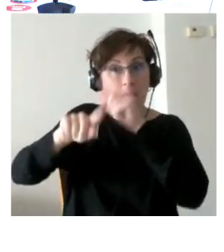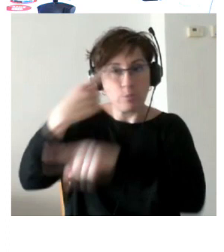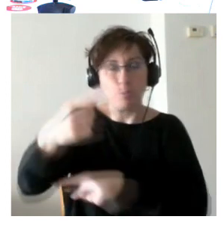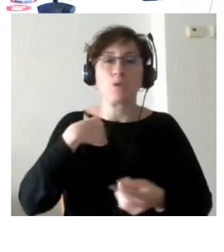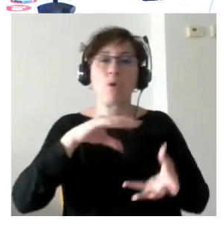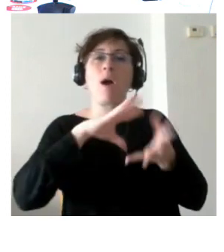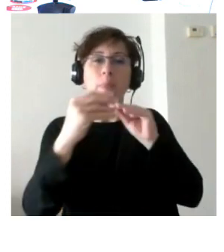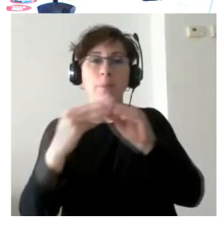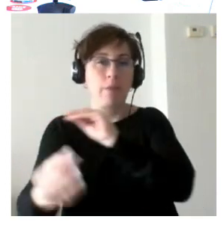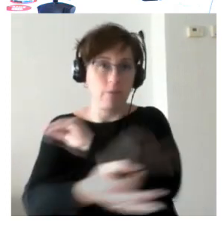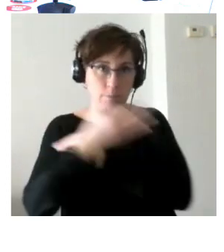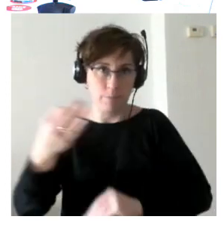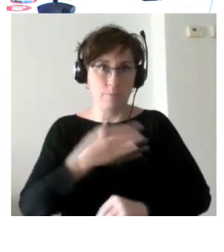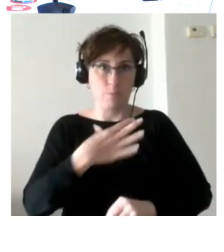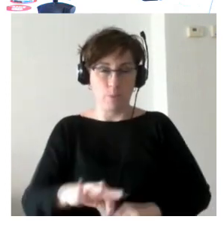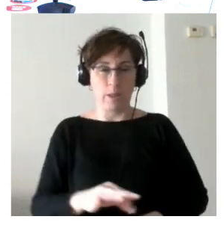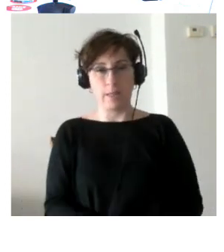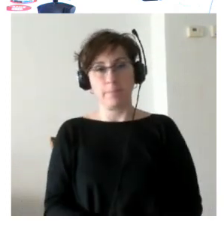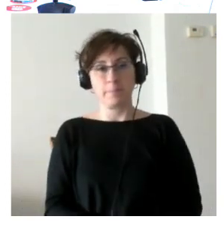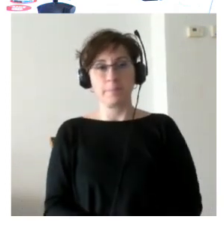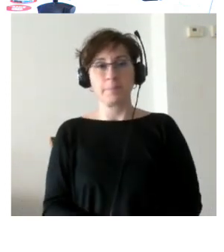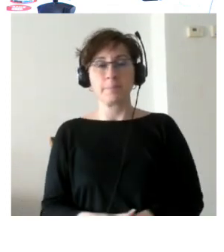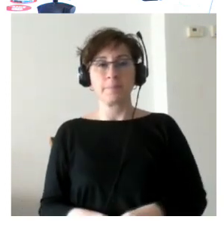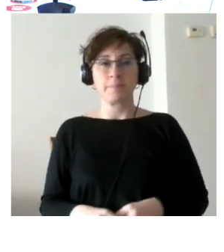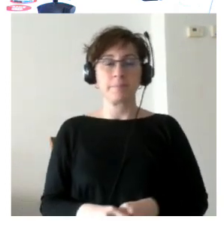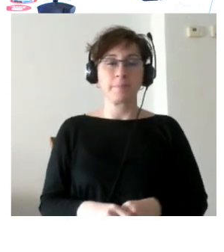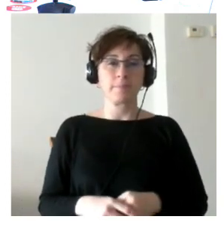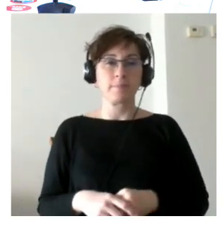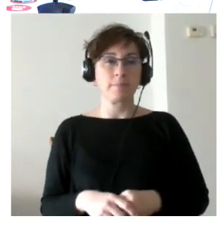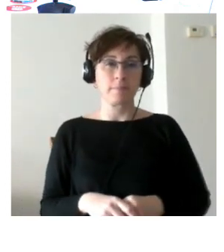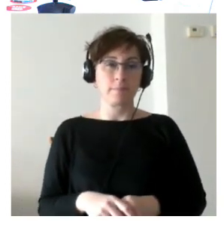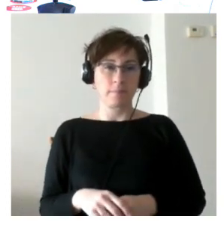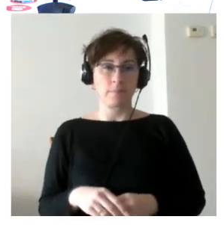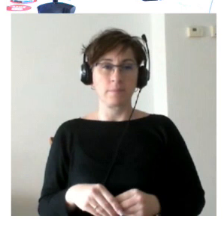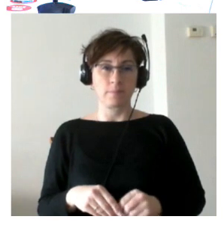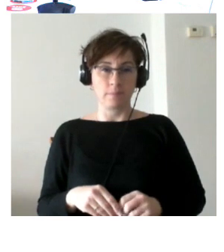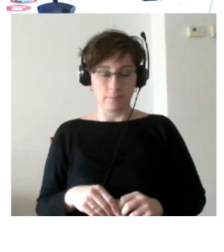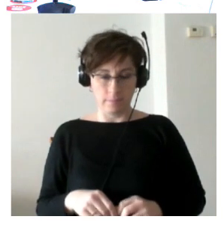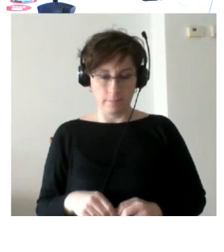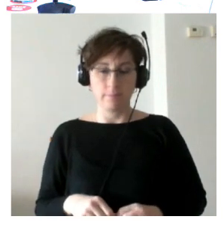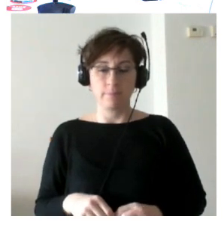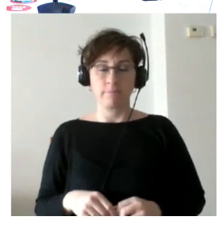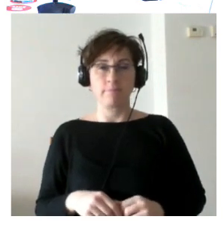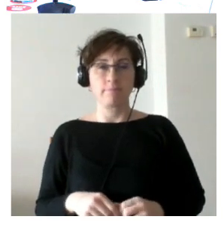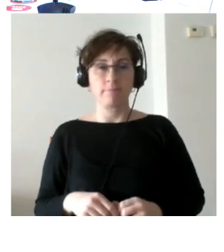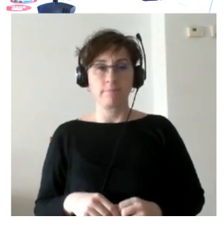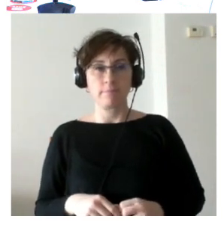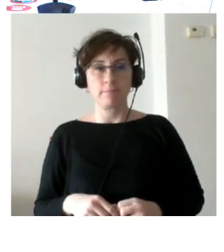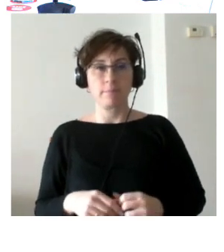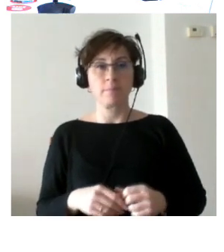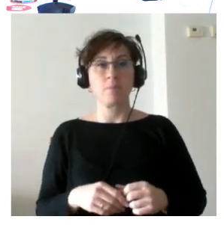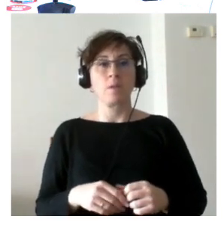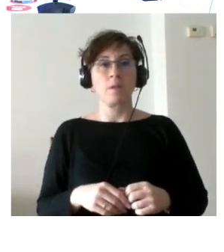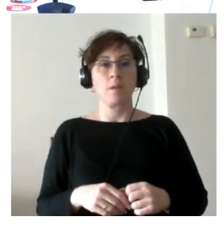han hecho referente a lo que se establece la guía Como os comentaba el empleo personalizado nos invita a hacer una